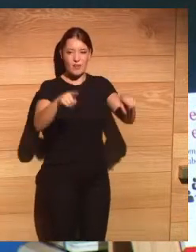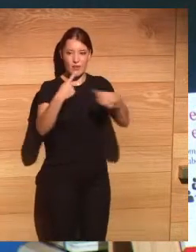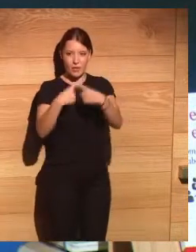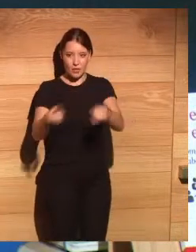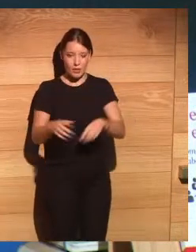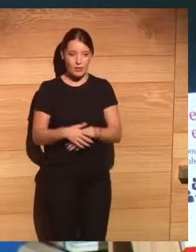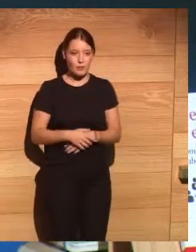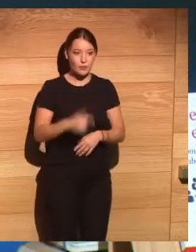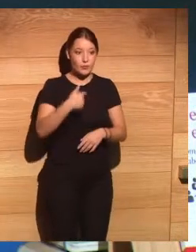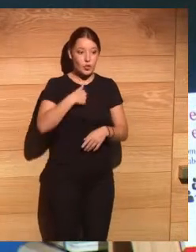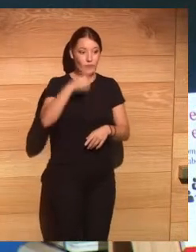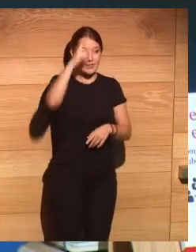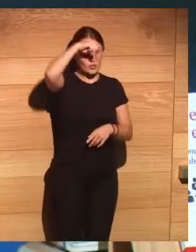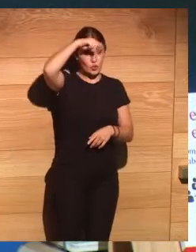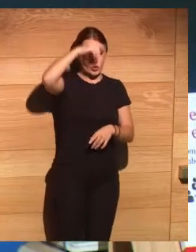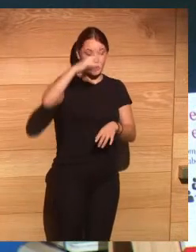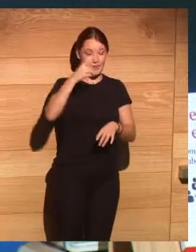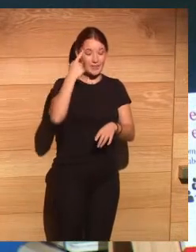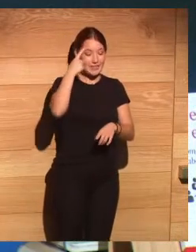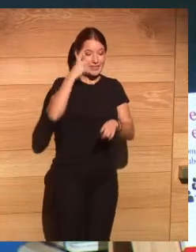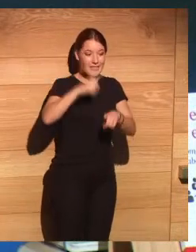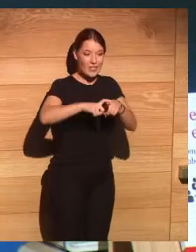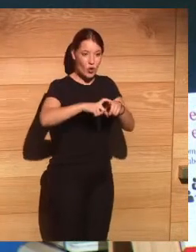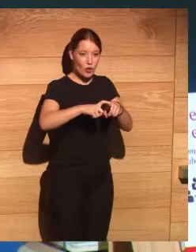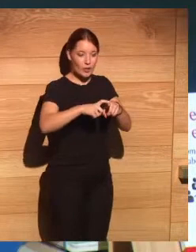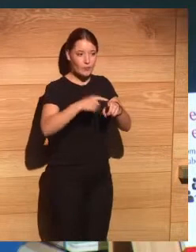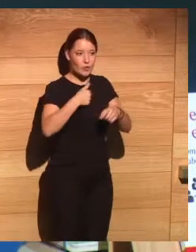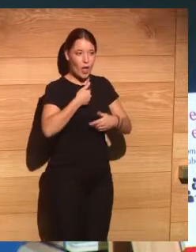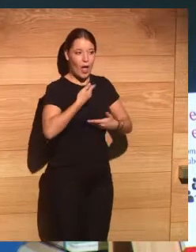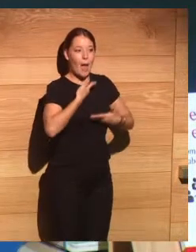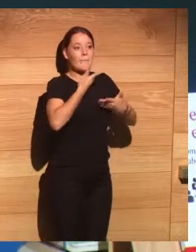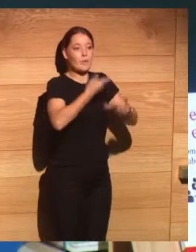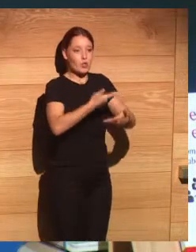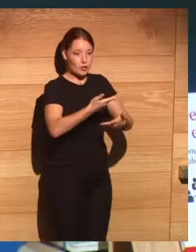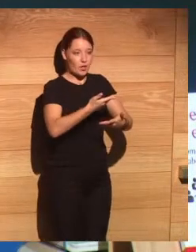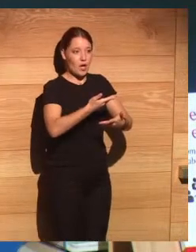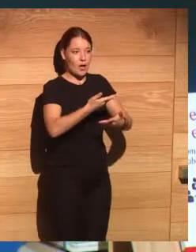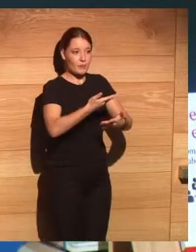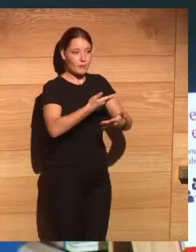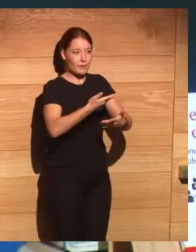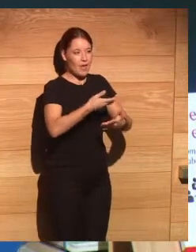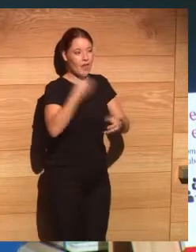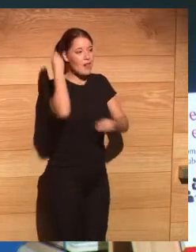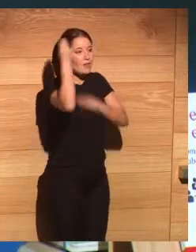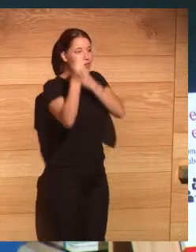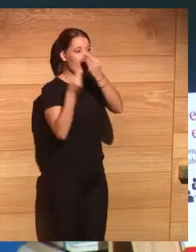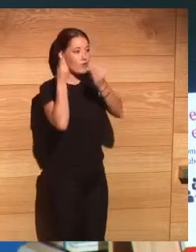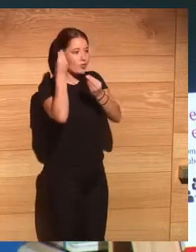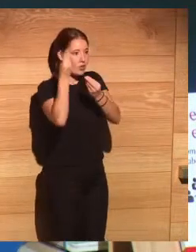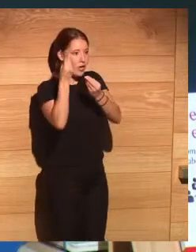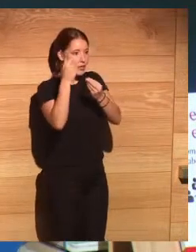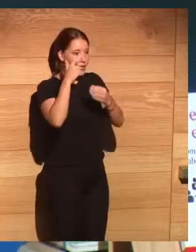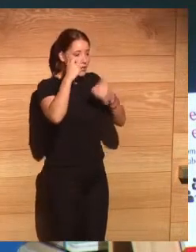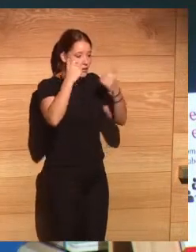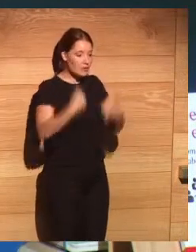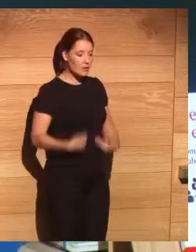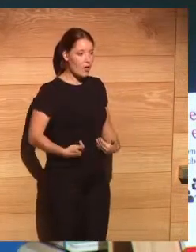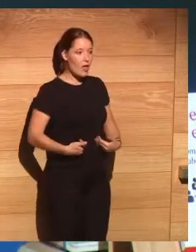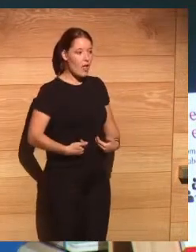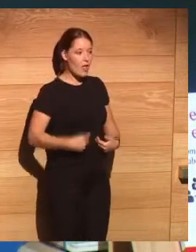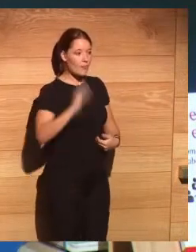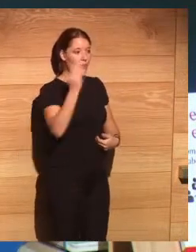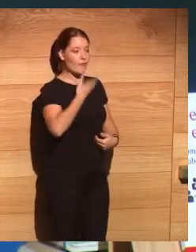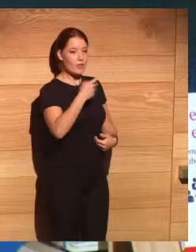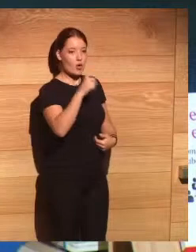os puedo decir que lo que yo he aportado en mi pequeño capítulo es reflexionar sobre qué implica esto para el ser humano la